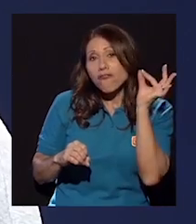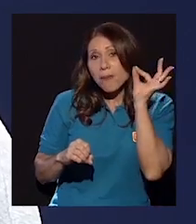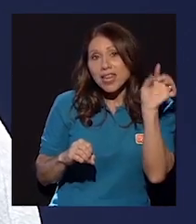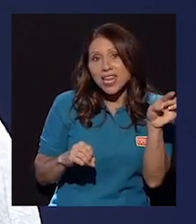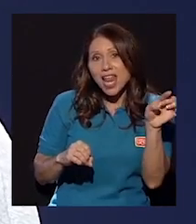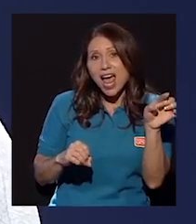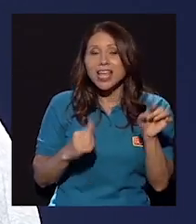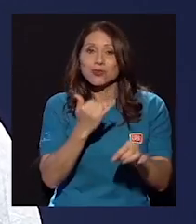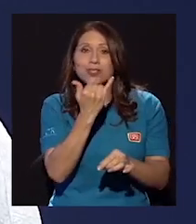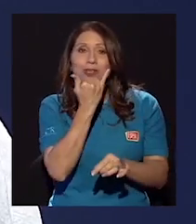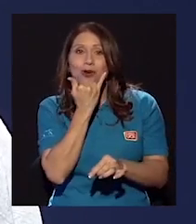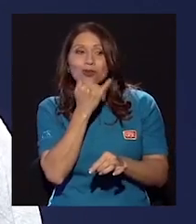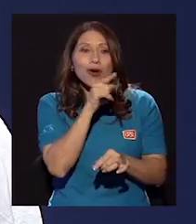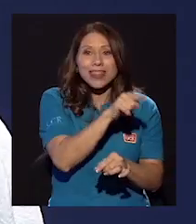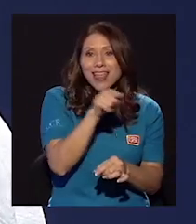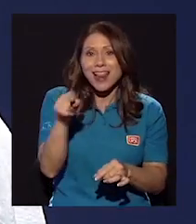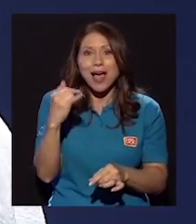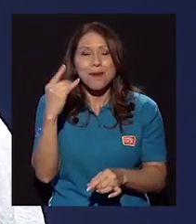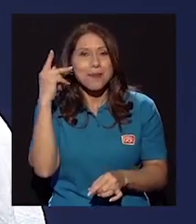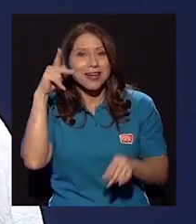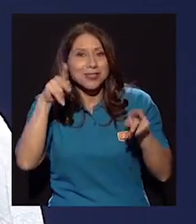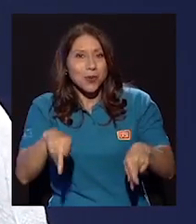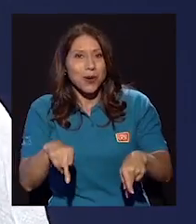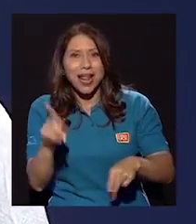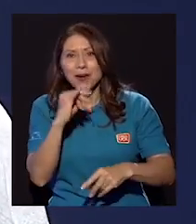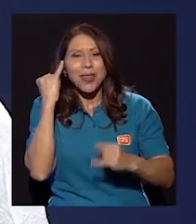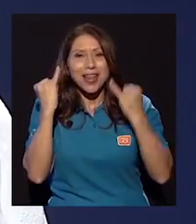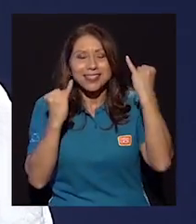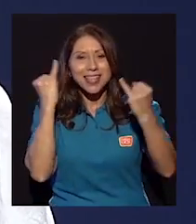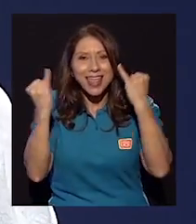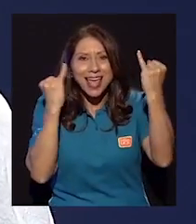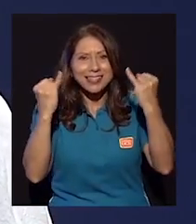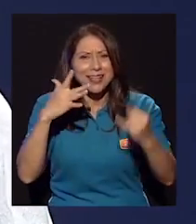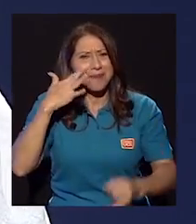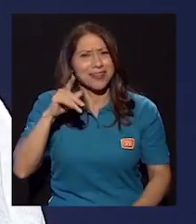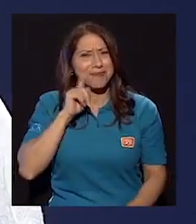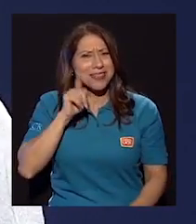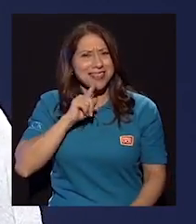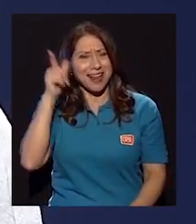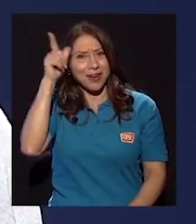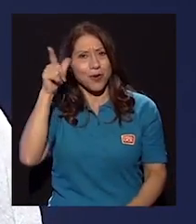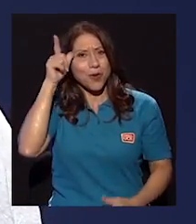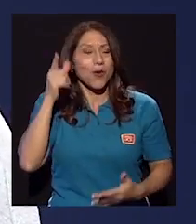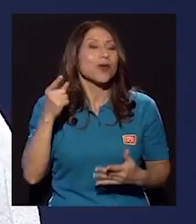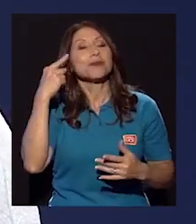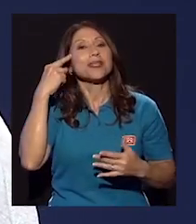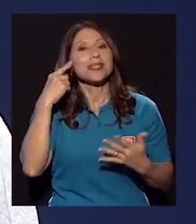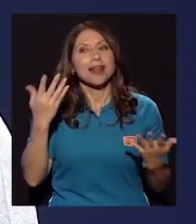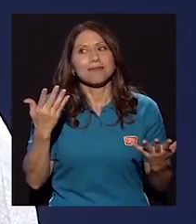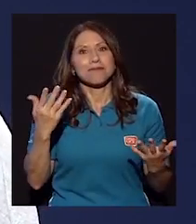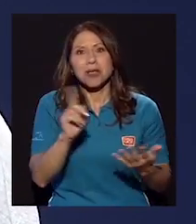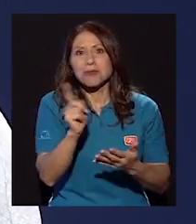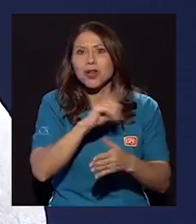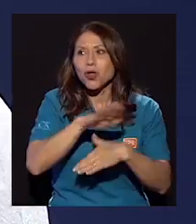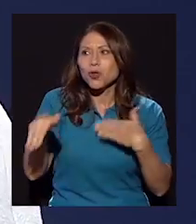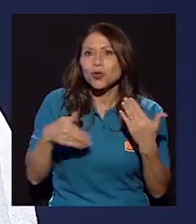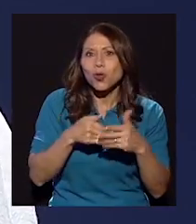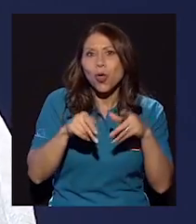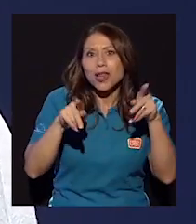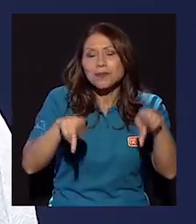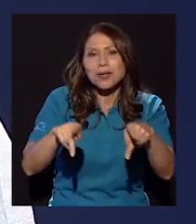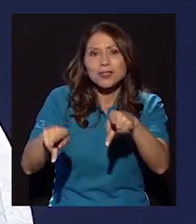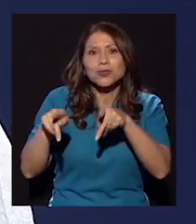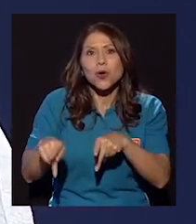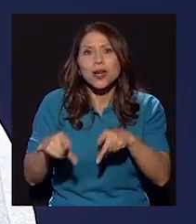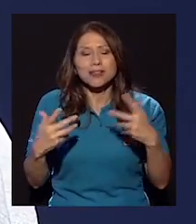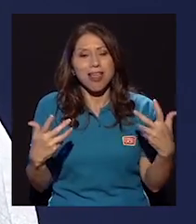no de las ideas, que es una cosa que parece mentira porque lo lógico sería pensar, bueno, puesto que no todo el mundo se acomoda a esos estereotipos, a lo mejor es